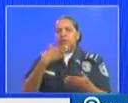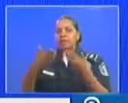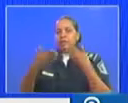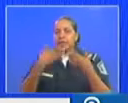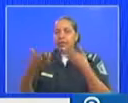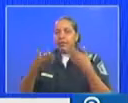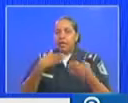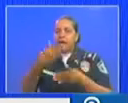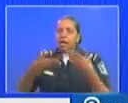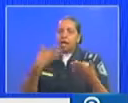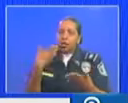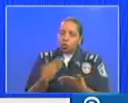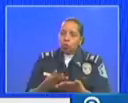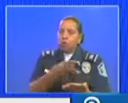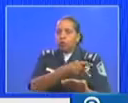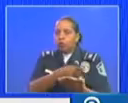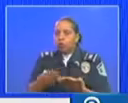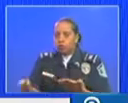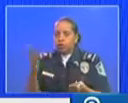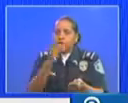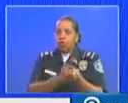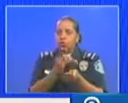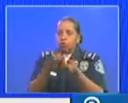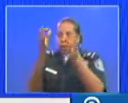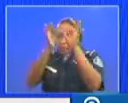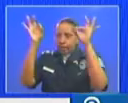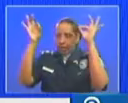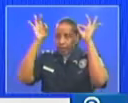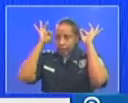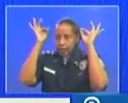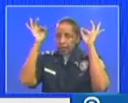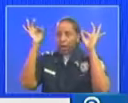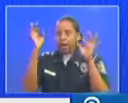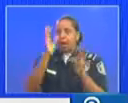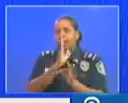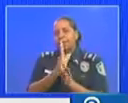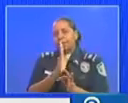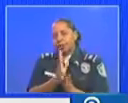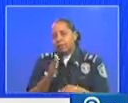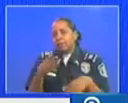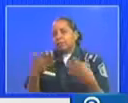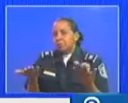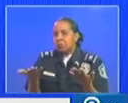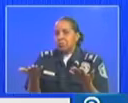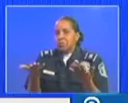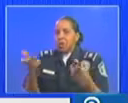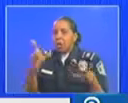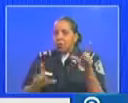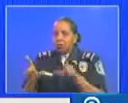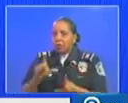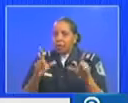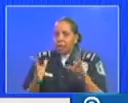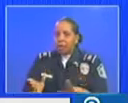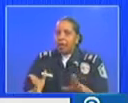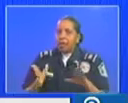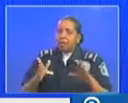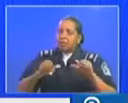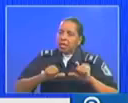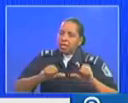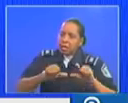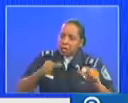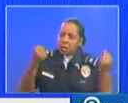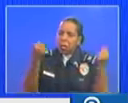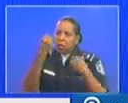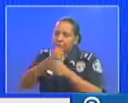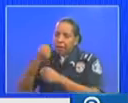profesionales y administrativos del sistema sanitario el sistema no ha colapsado hemos podido mantener la